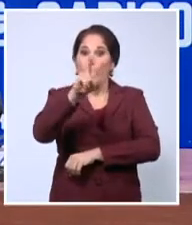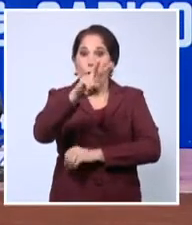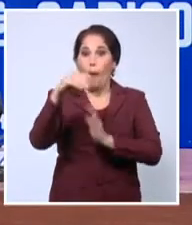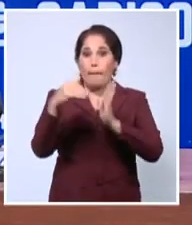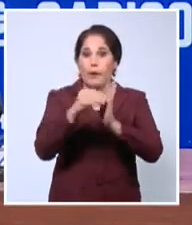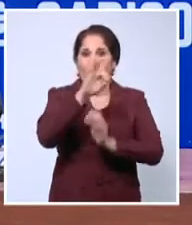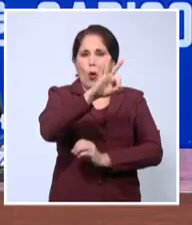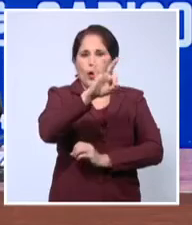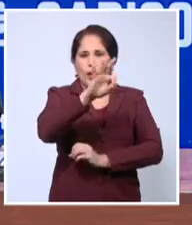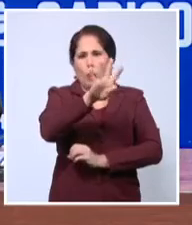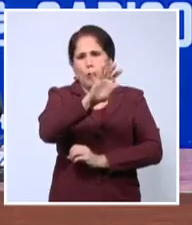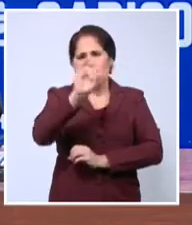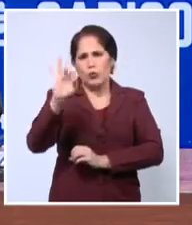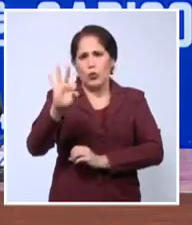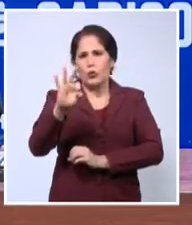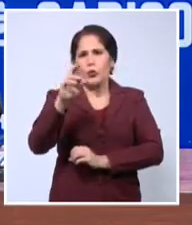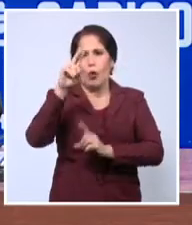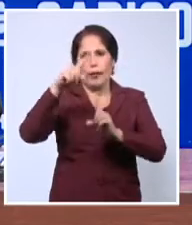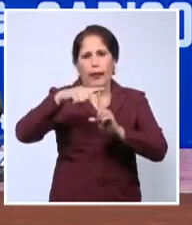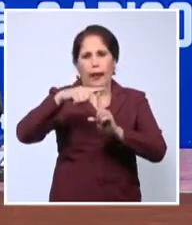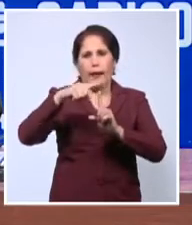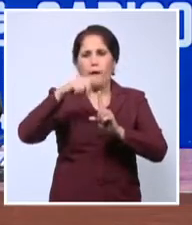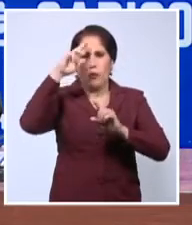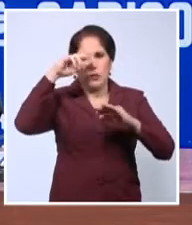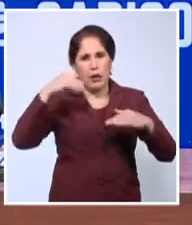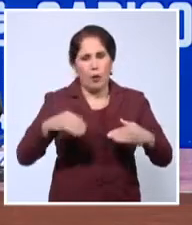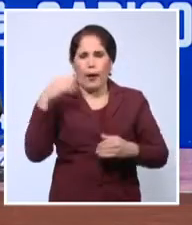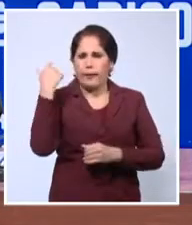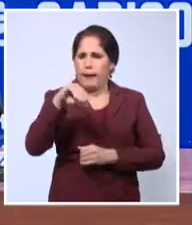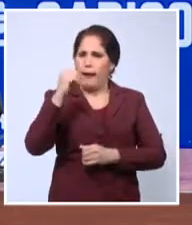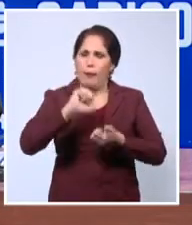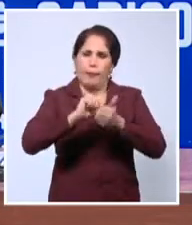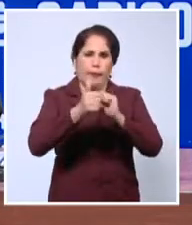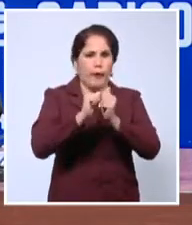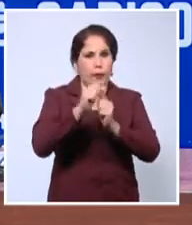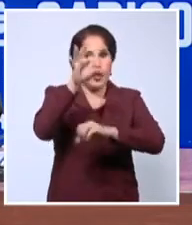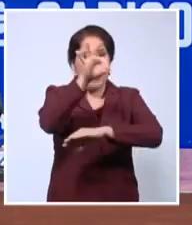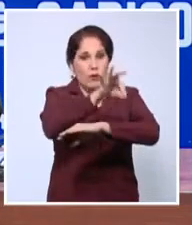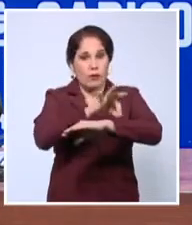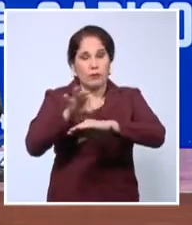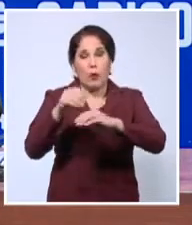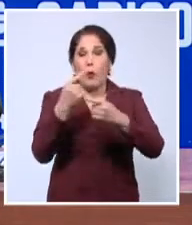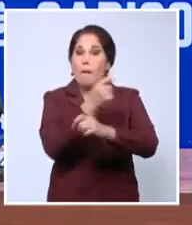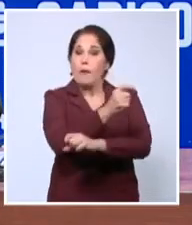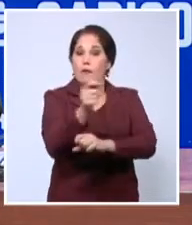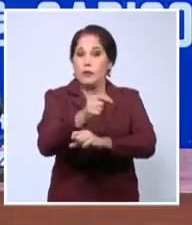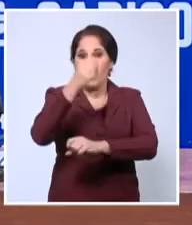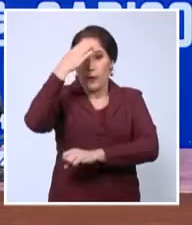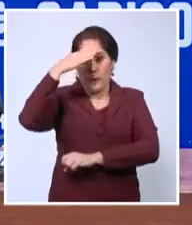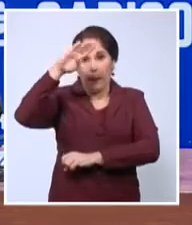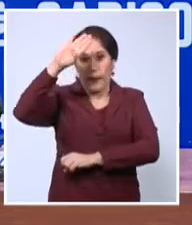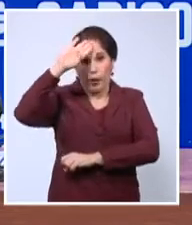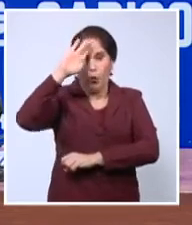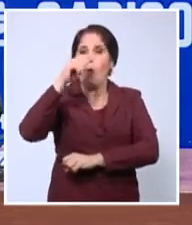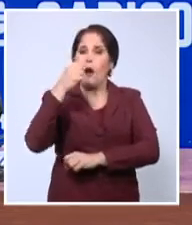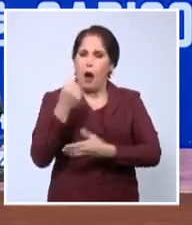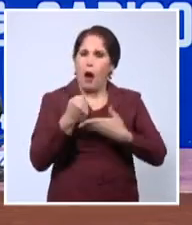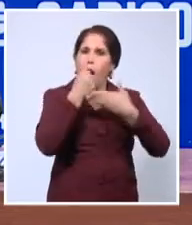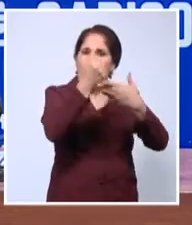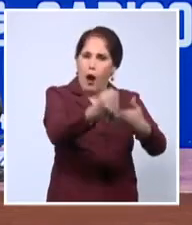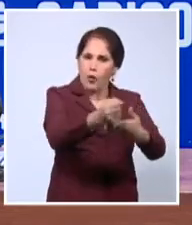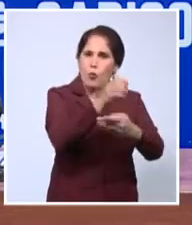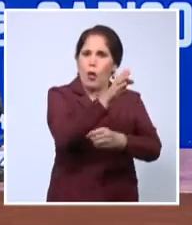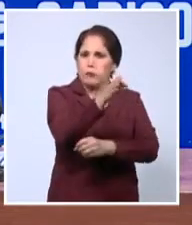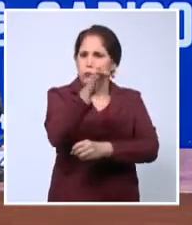médicos, técnicos, enfermeros, entrenadores deportivos, ingenieros y profesores cubanos prestan colaboración